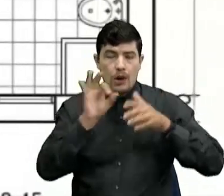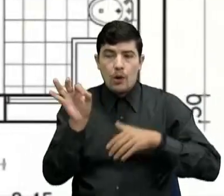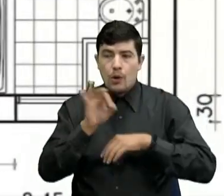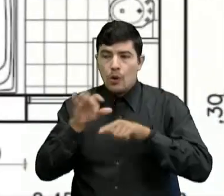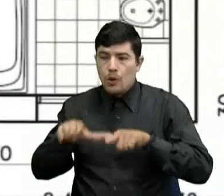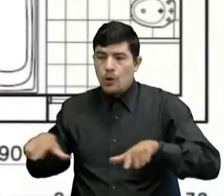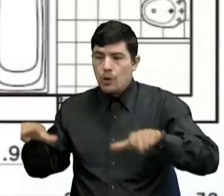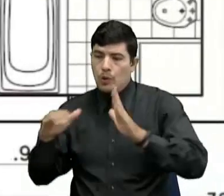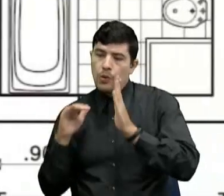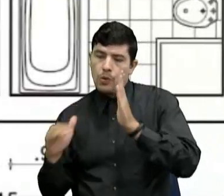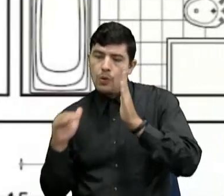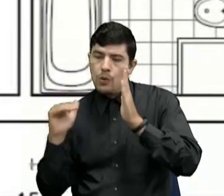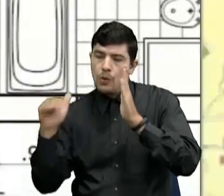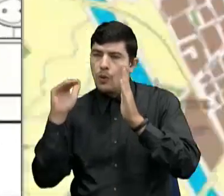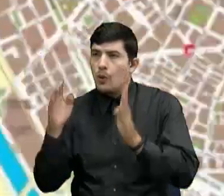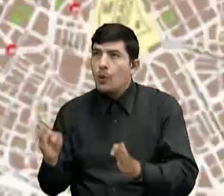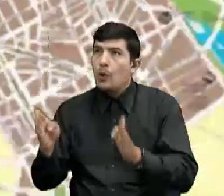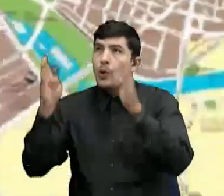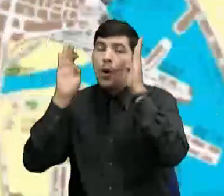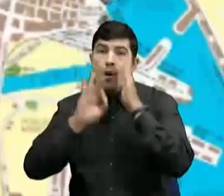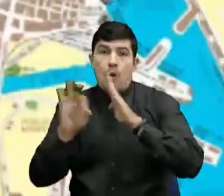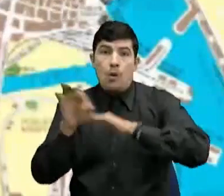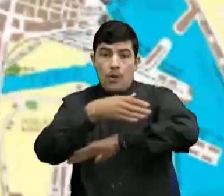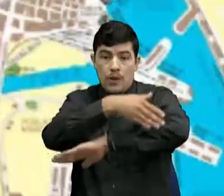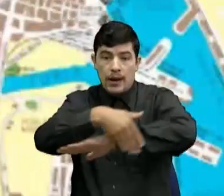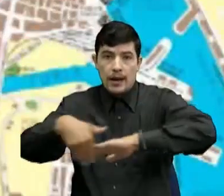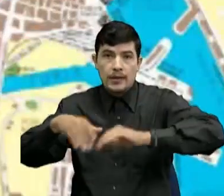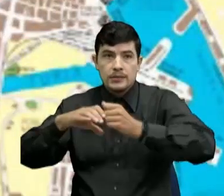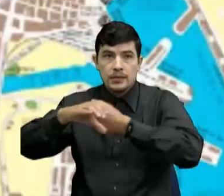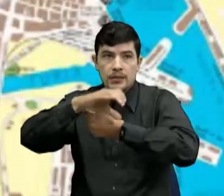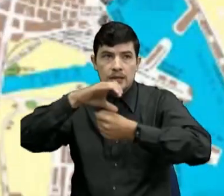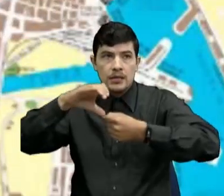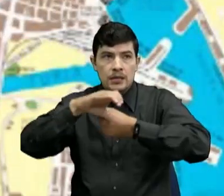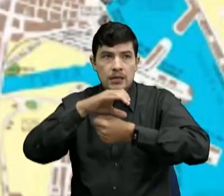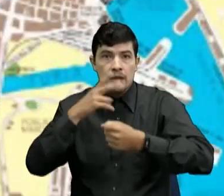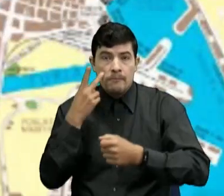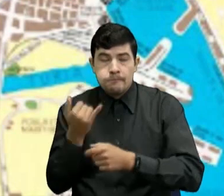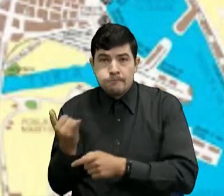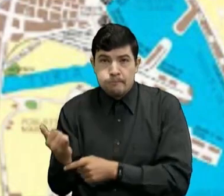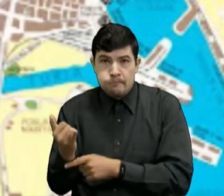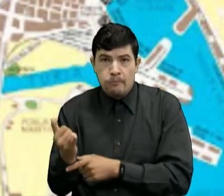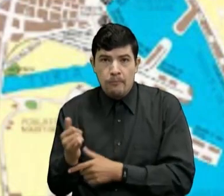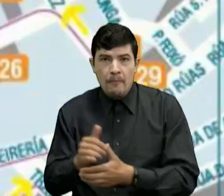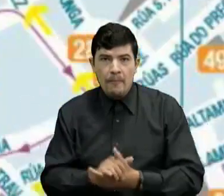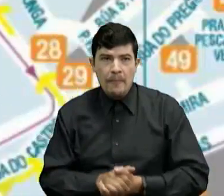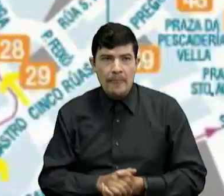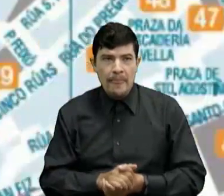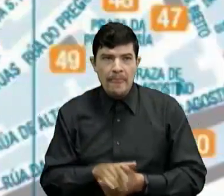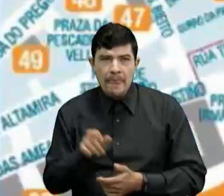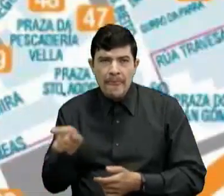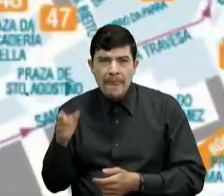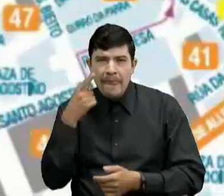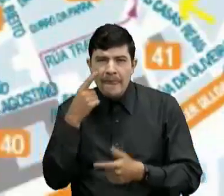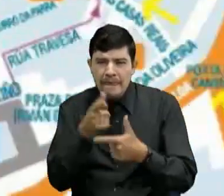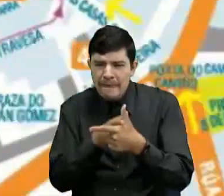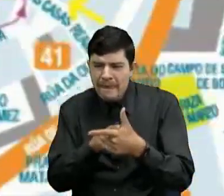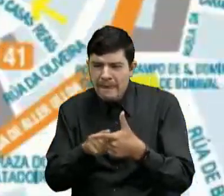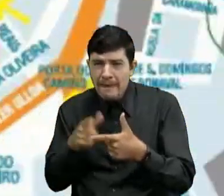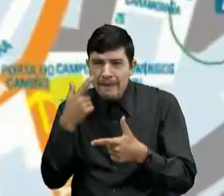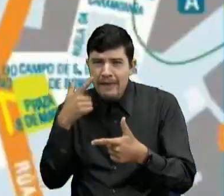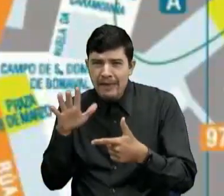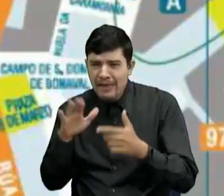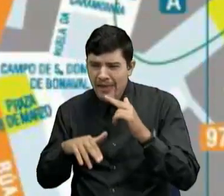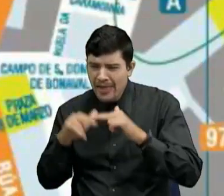plantas de un edificio O las calles de una ciudad El plano se dibuja como si la construcción estuviera sin techo